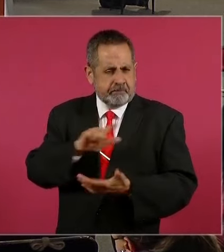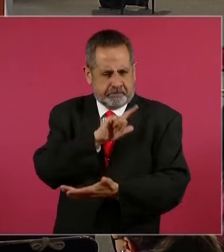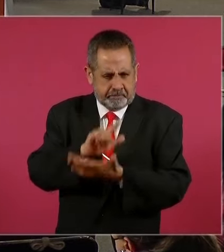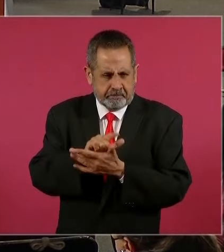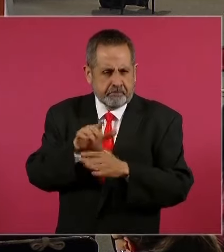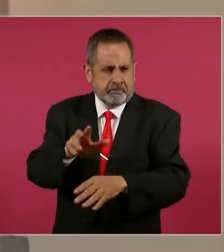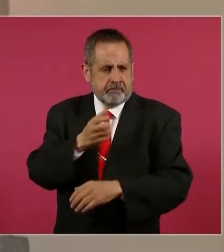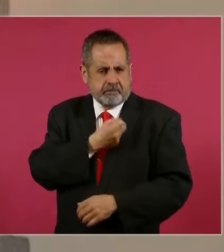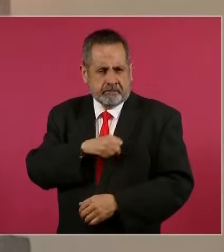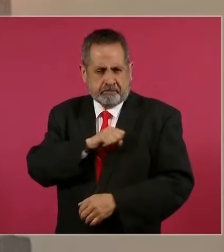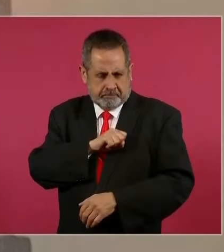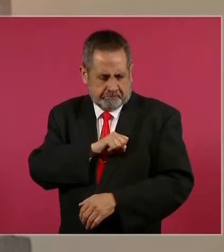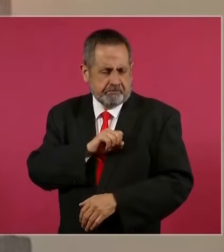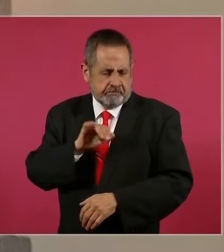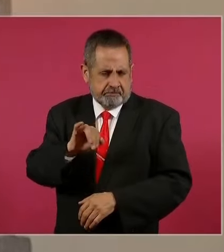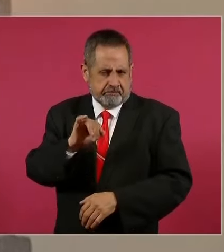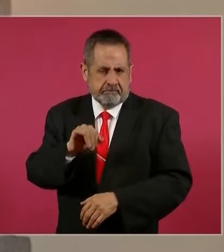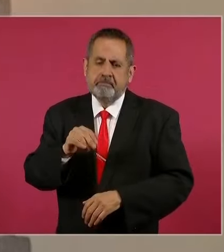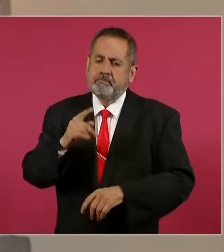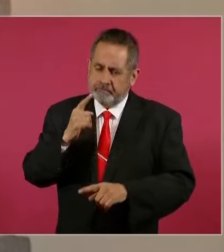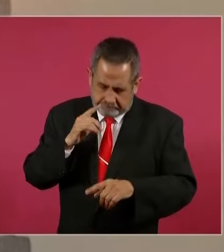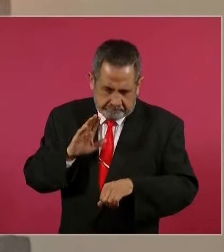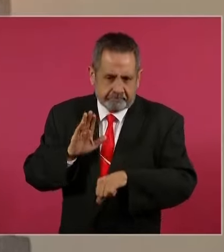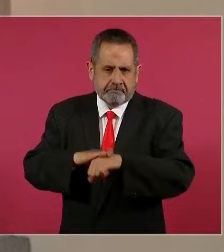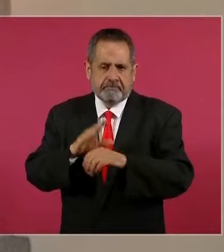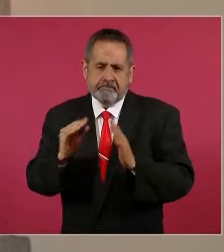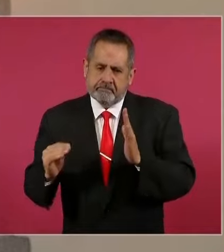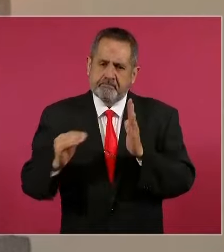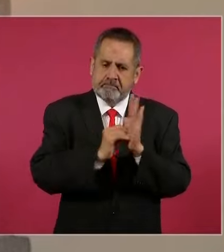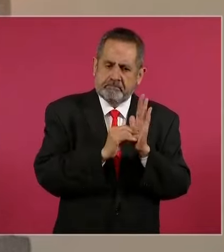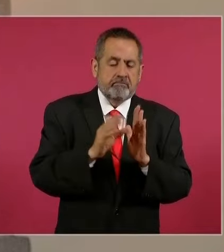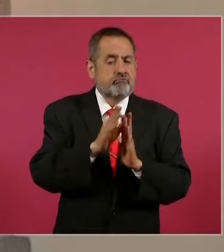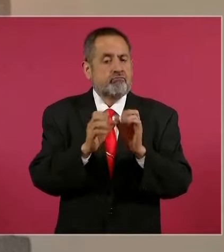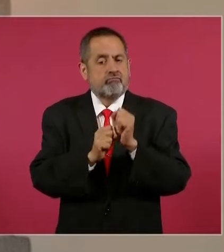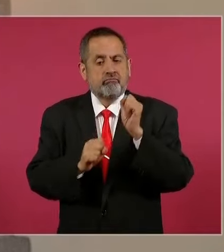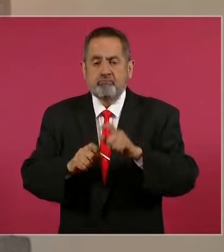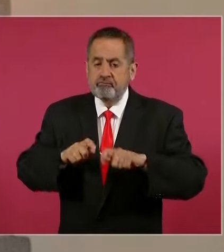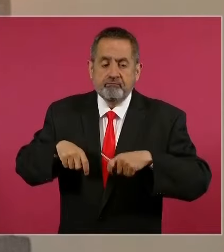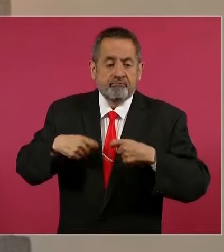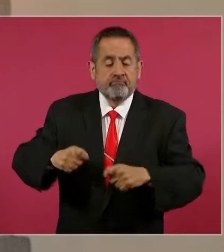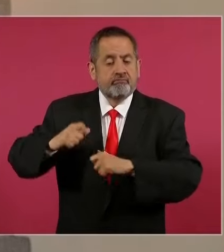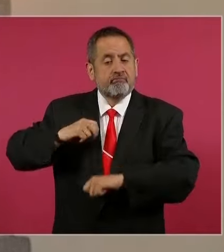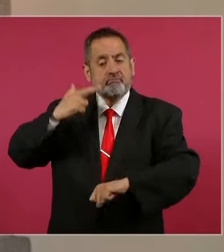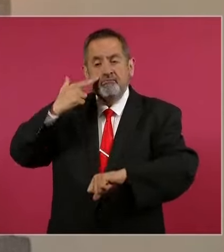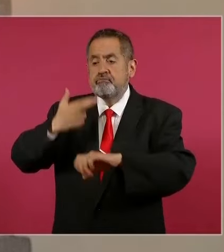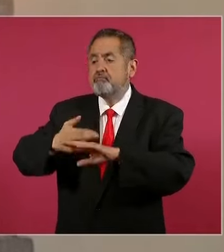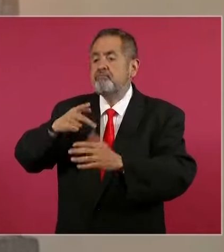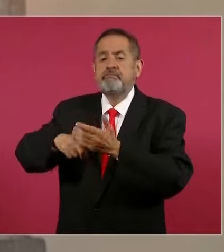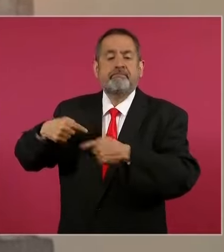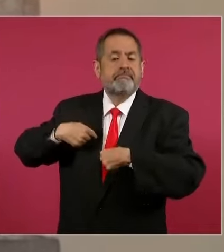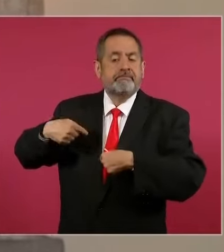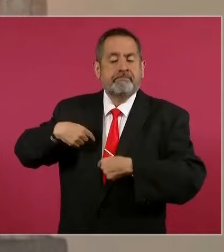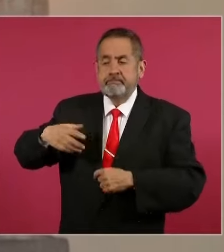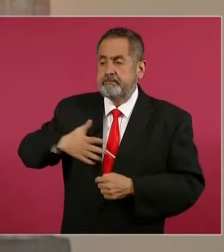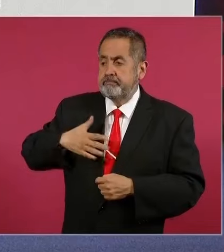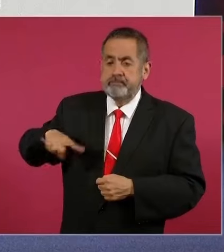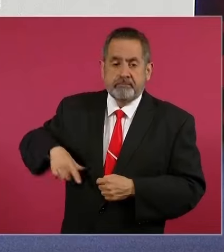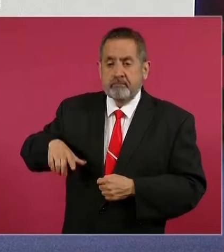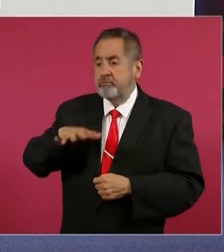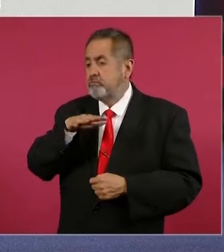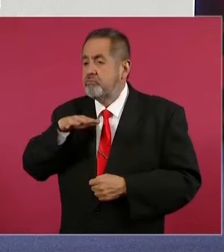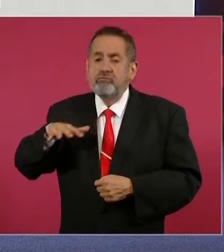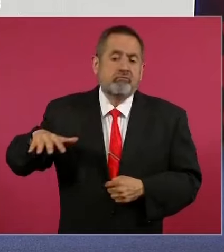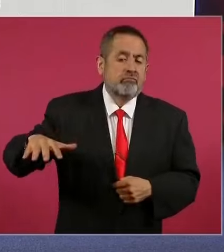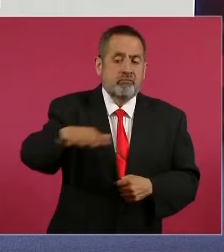se incorpora en la Constitución que el Estado garantizará la atención médica integral, universal